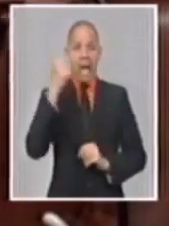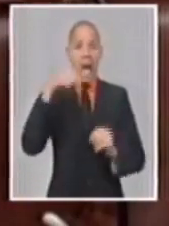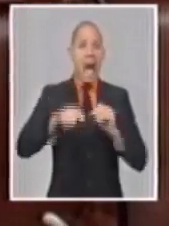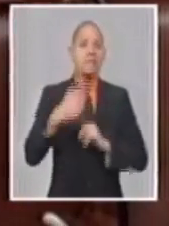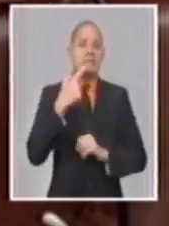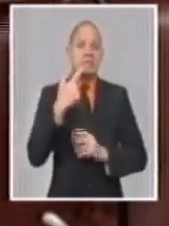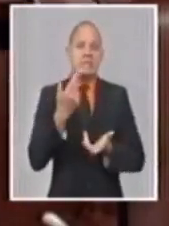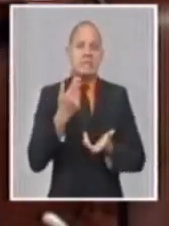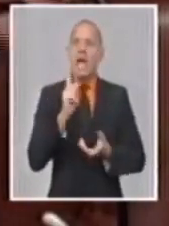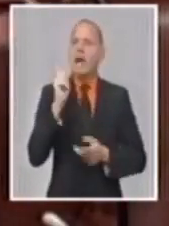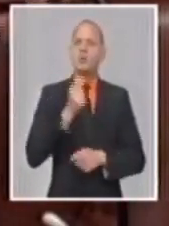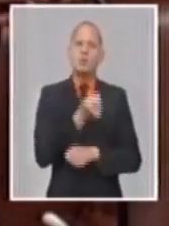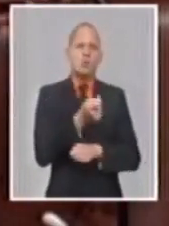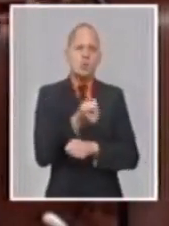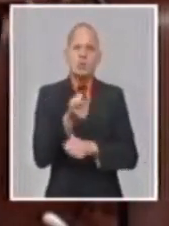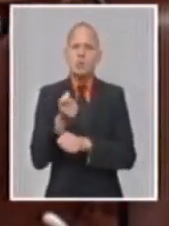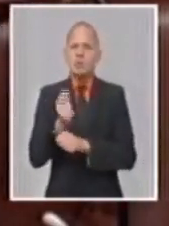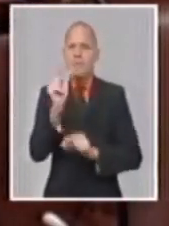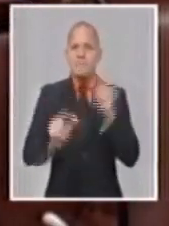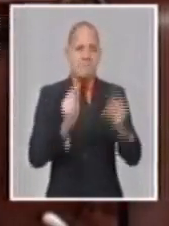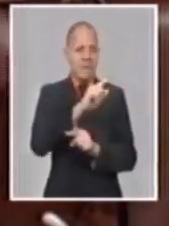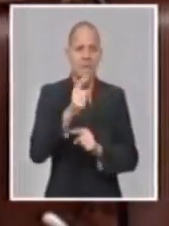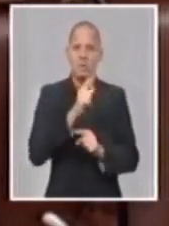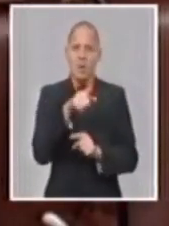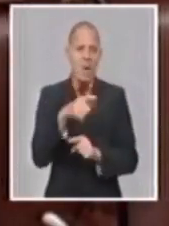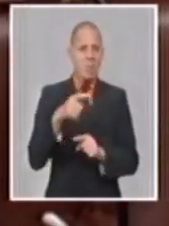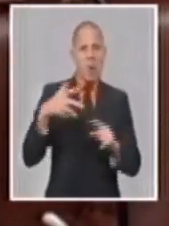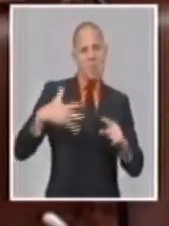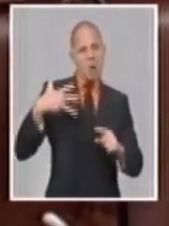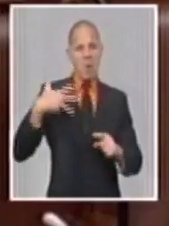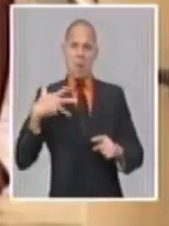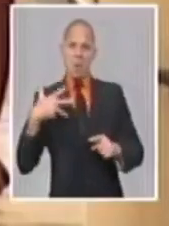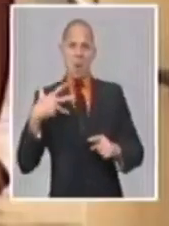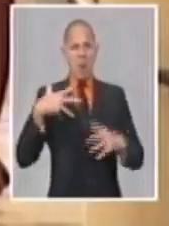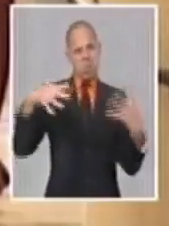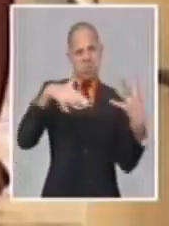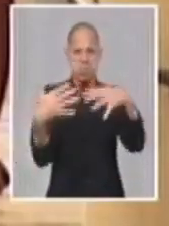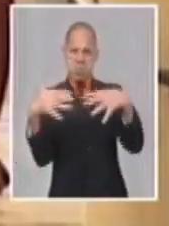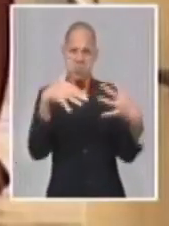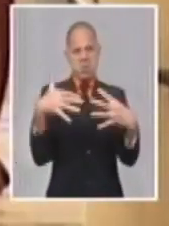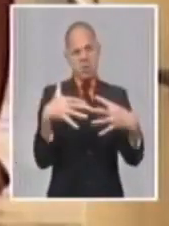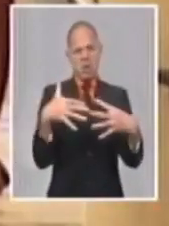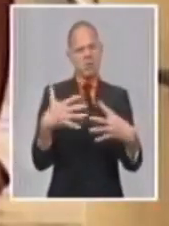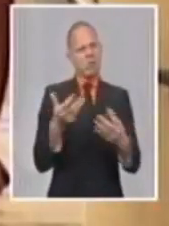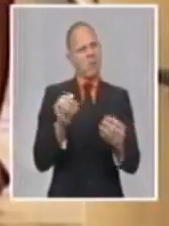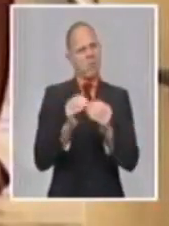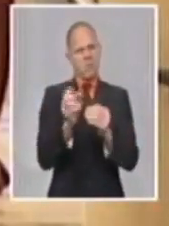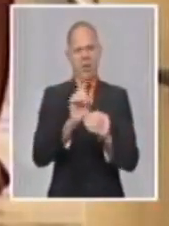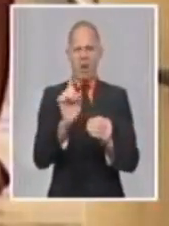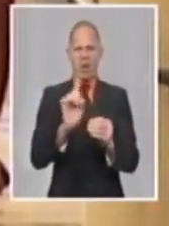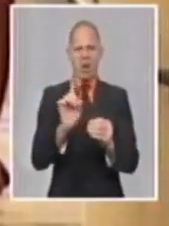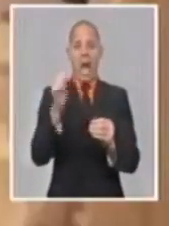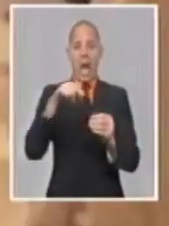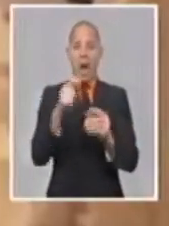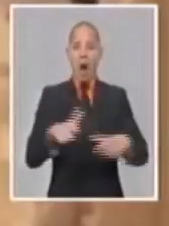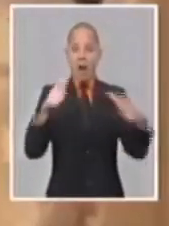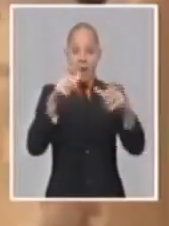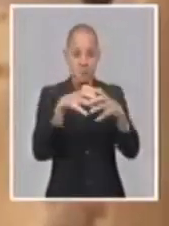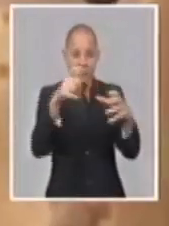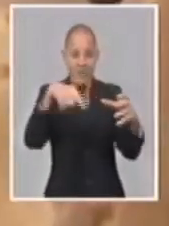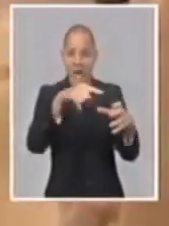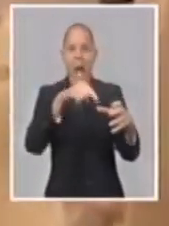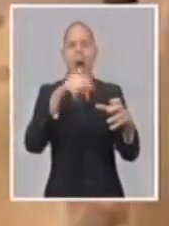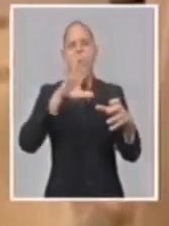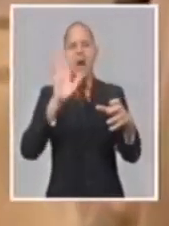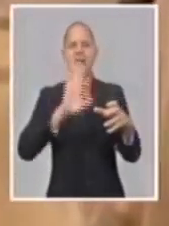Si incitar a una insurrección asesina no es bastante para imputar a un presidente, entonces qué. Ahora hay un detector de metales para entrar a la Cámara.